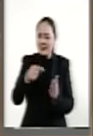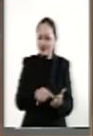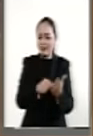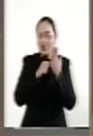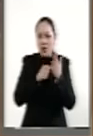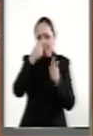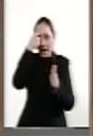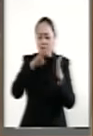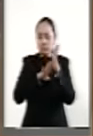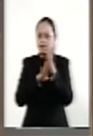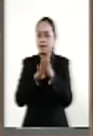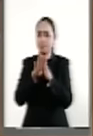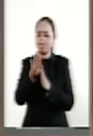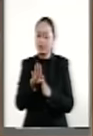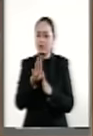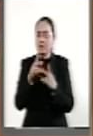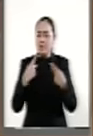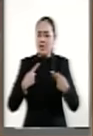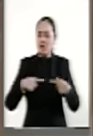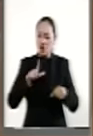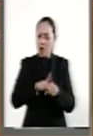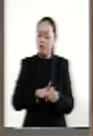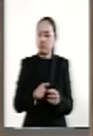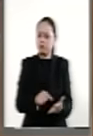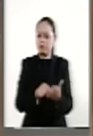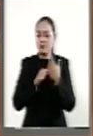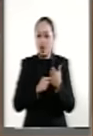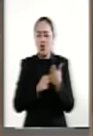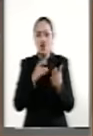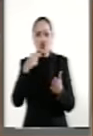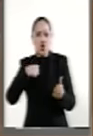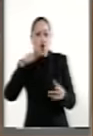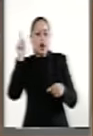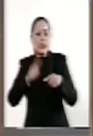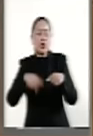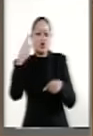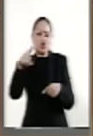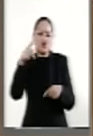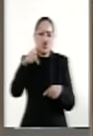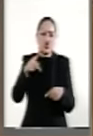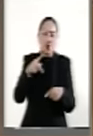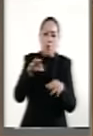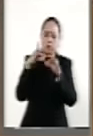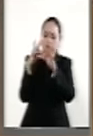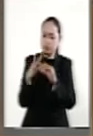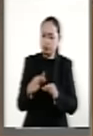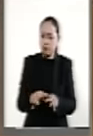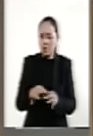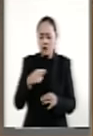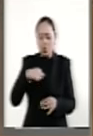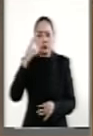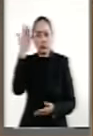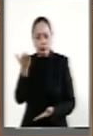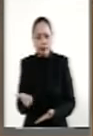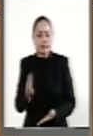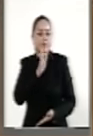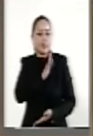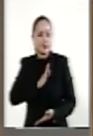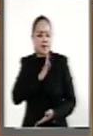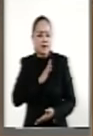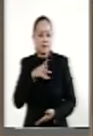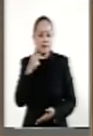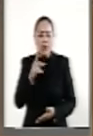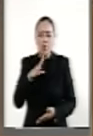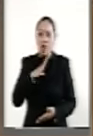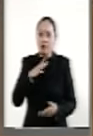superación personal. No es el afán de quitarle un ápice a sus méritos. Felicidades. Pero hay de